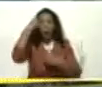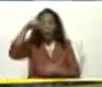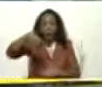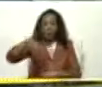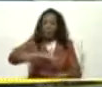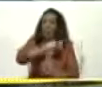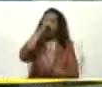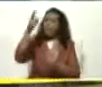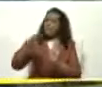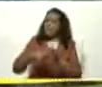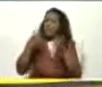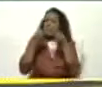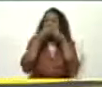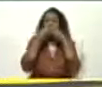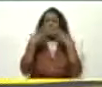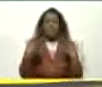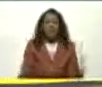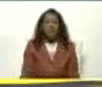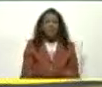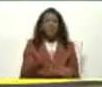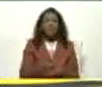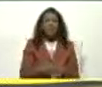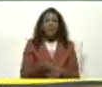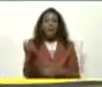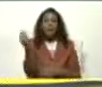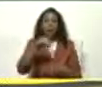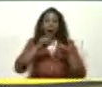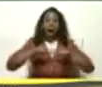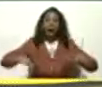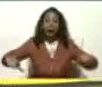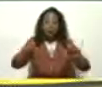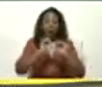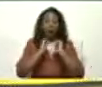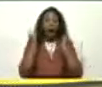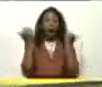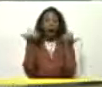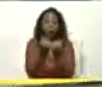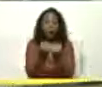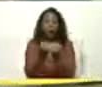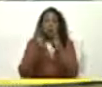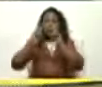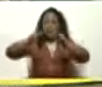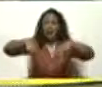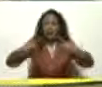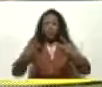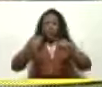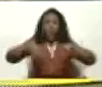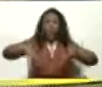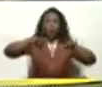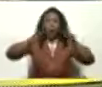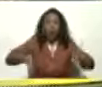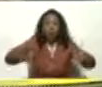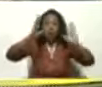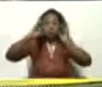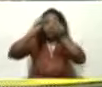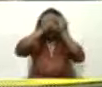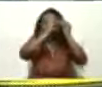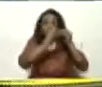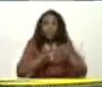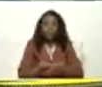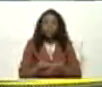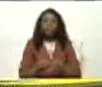rehabilitado Bello Además con más aulas Porque se rediseñó Y hay más aulas